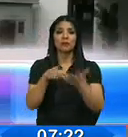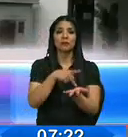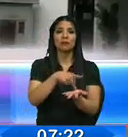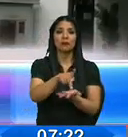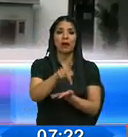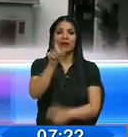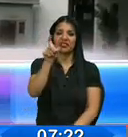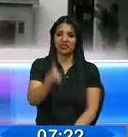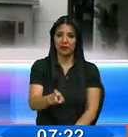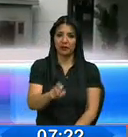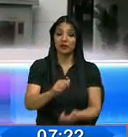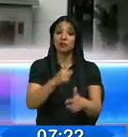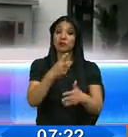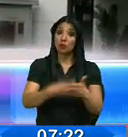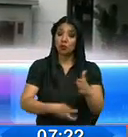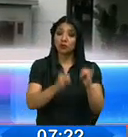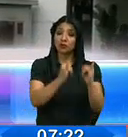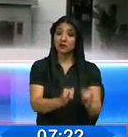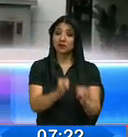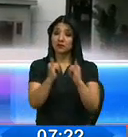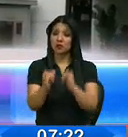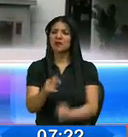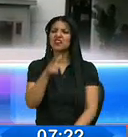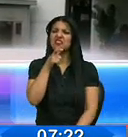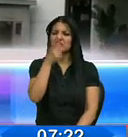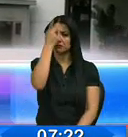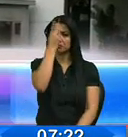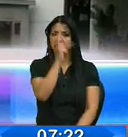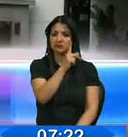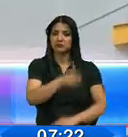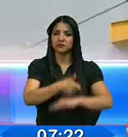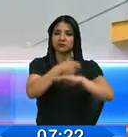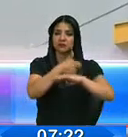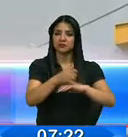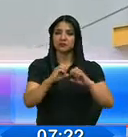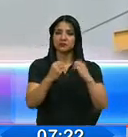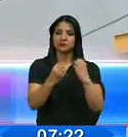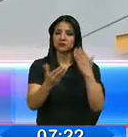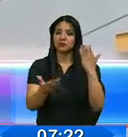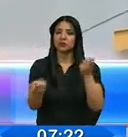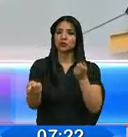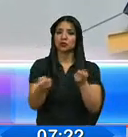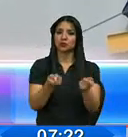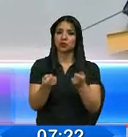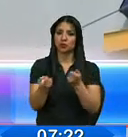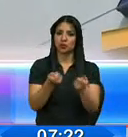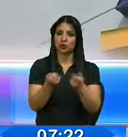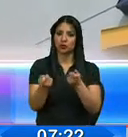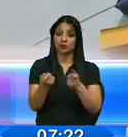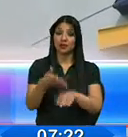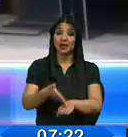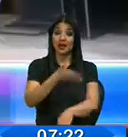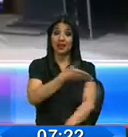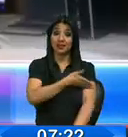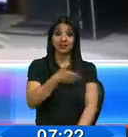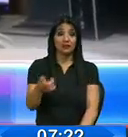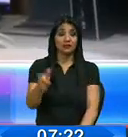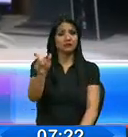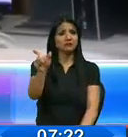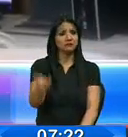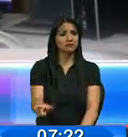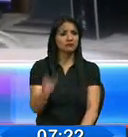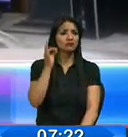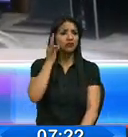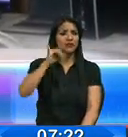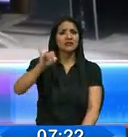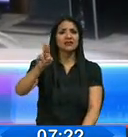La multa individual fue determinada por el Tribunal Contencioso Electoral luego de acoger una queja interpuesta por Jenny